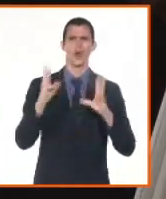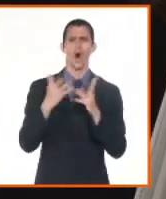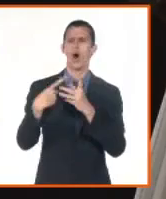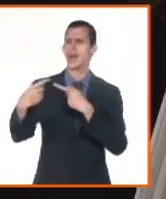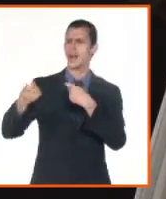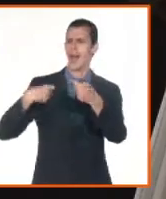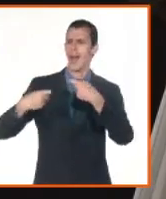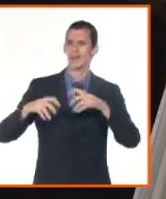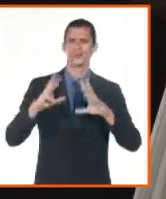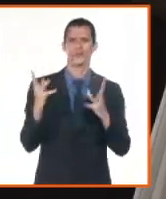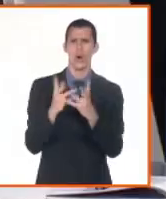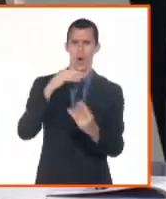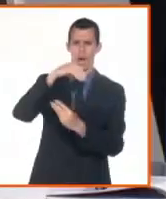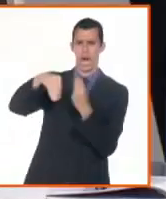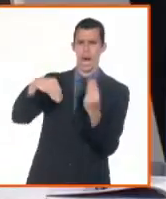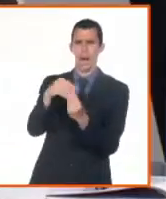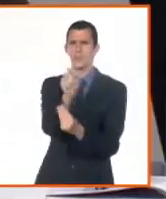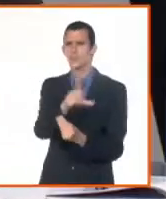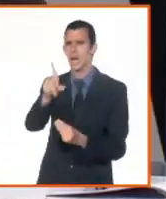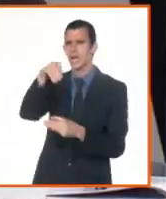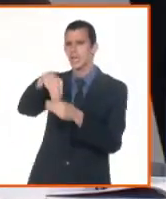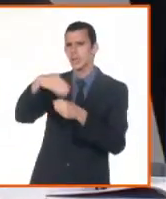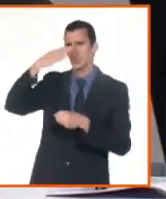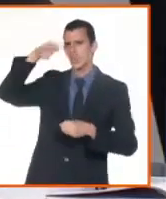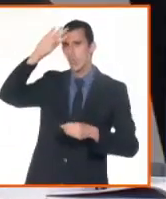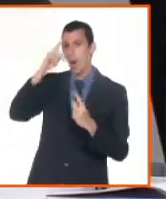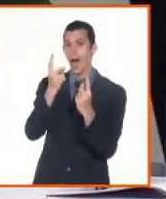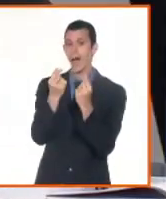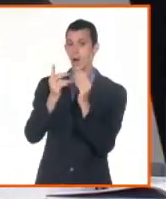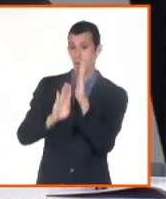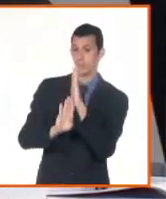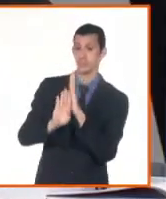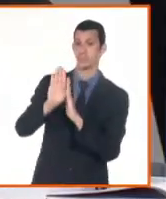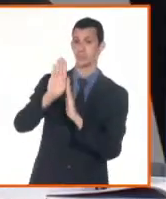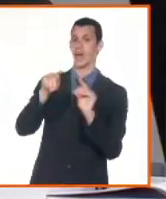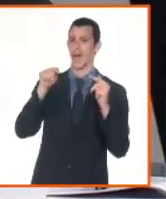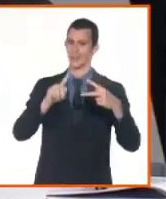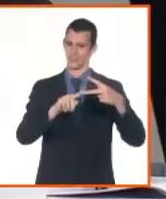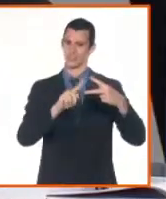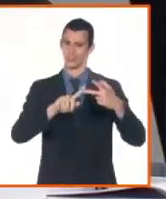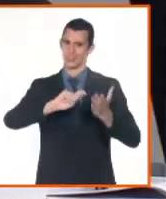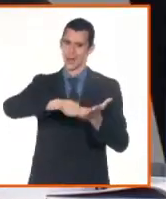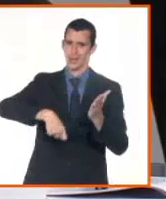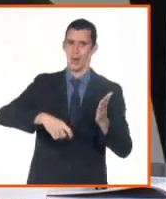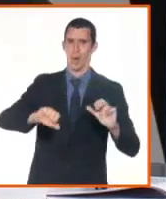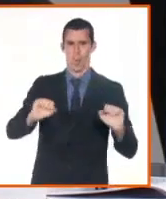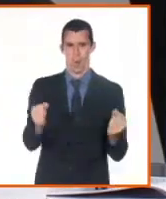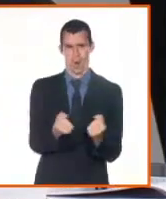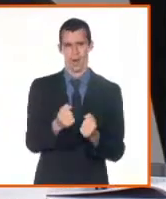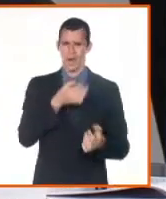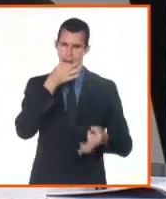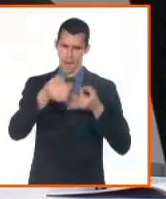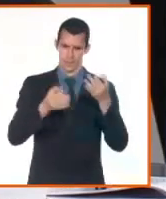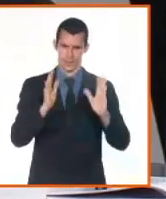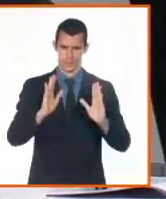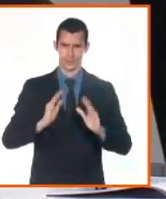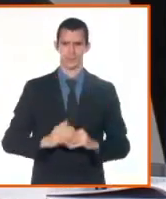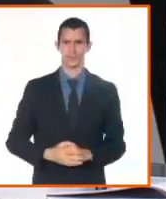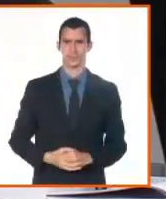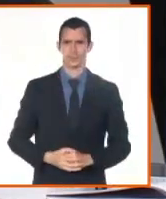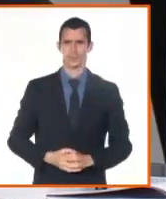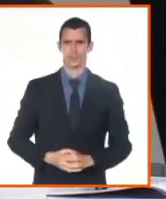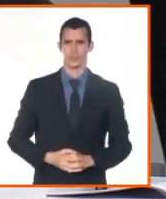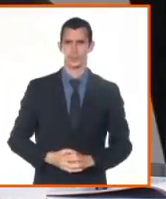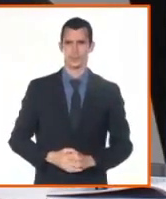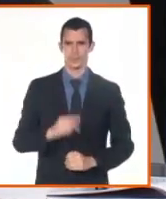con las transformaciones económicas de la Nación? Bueno, en el caso de las propias transformaciones y del modelo económico cubano,